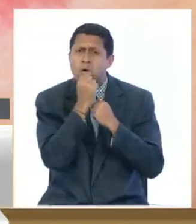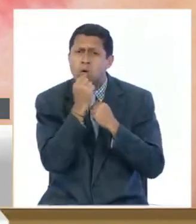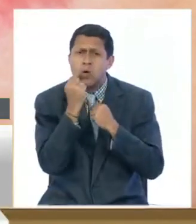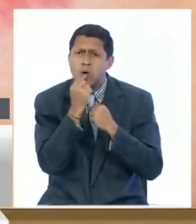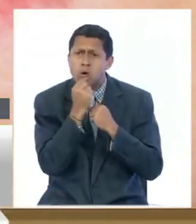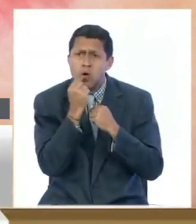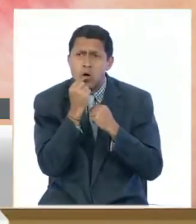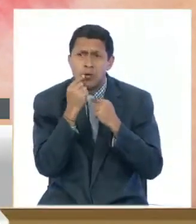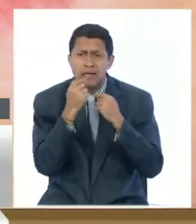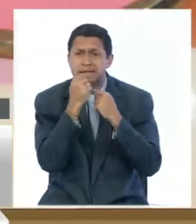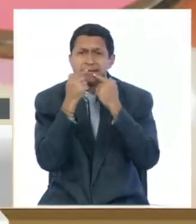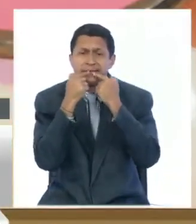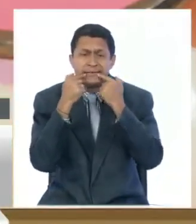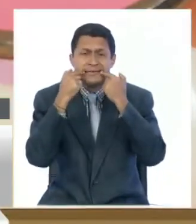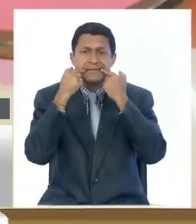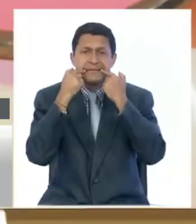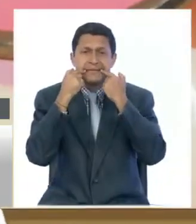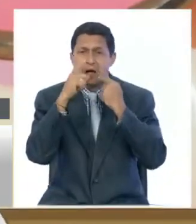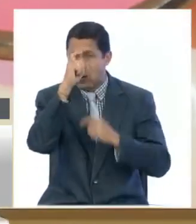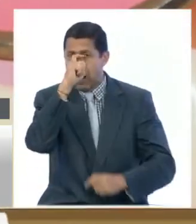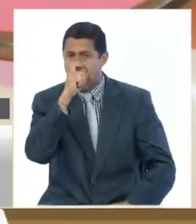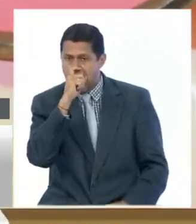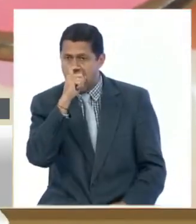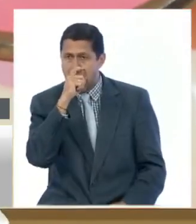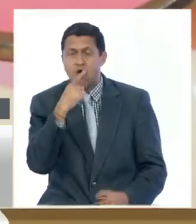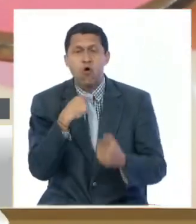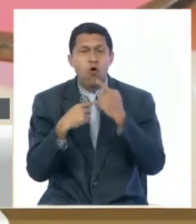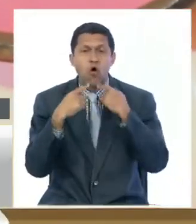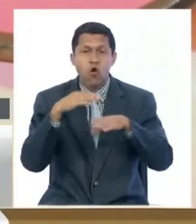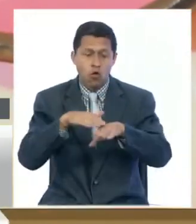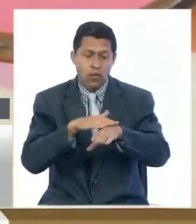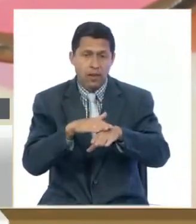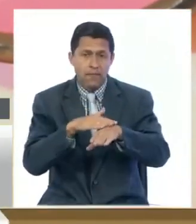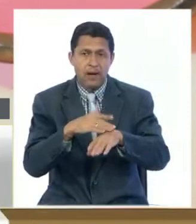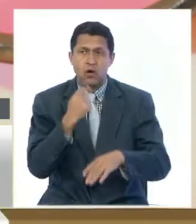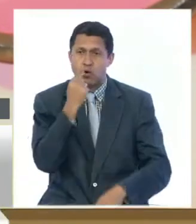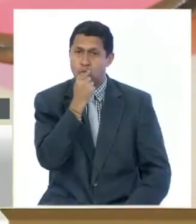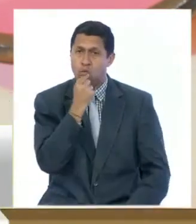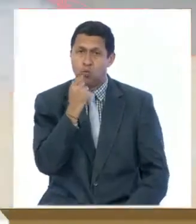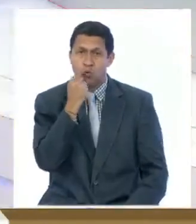la línea de la sonrisa, la edad, el color de piel y los labios.